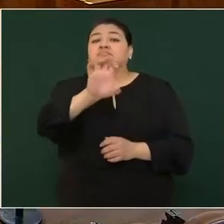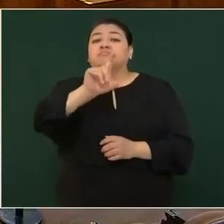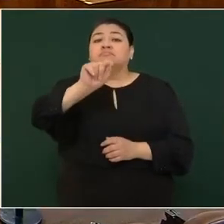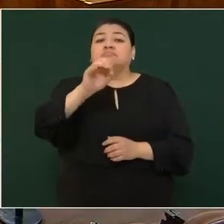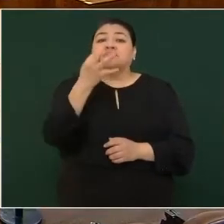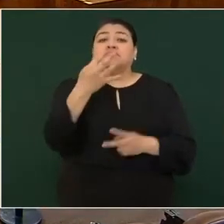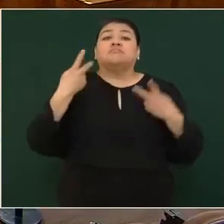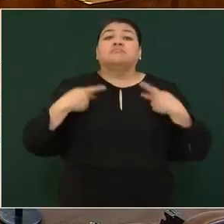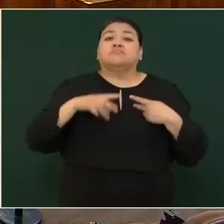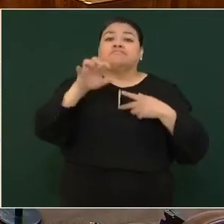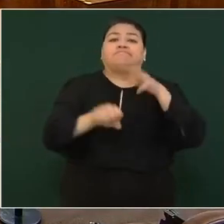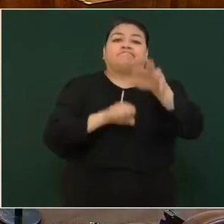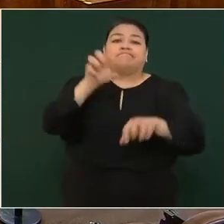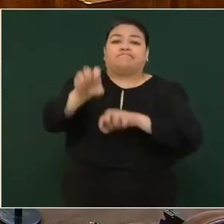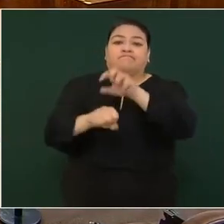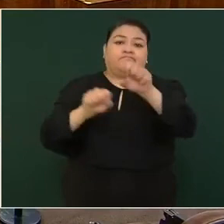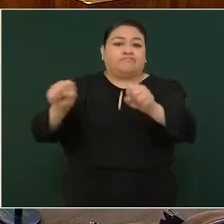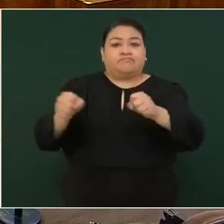detenidos,